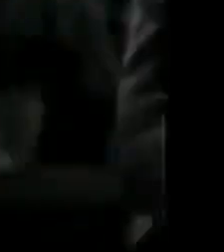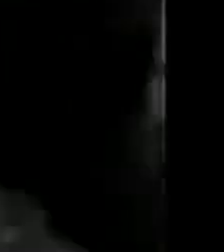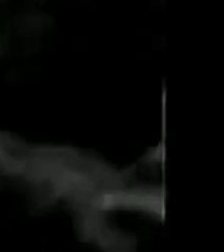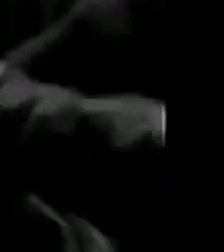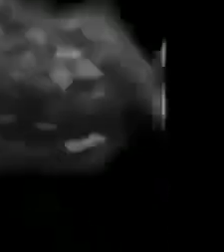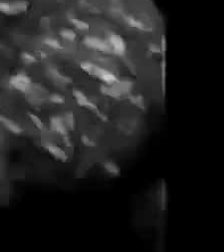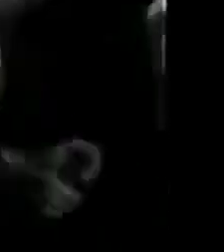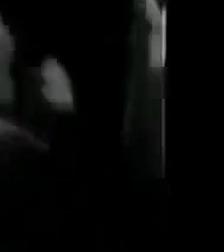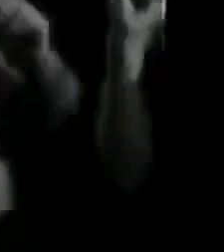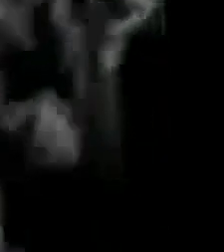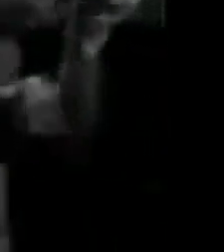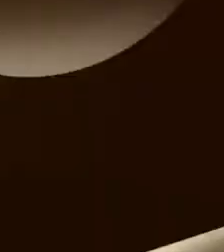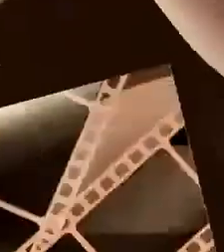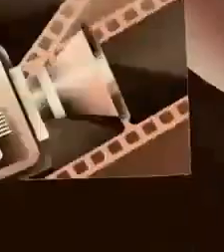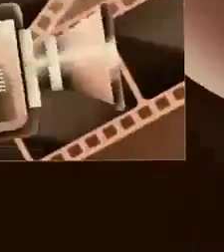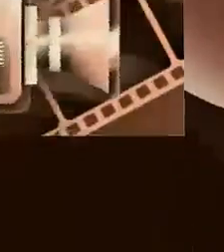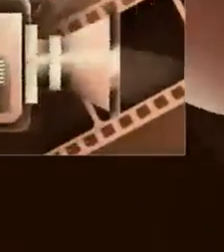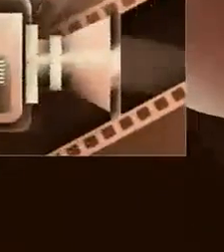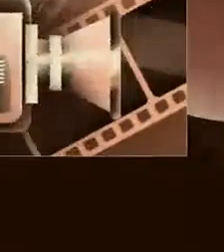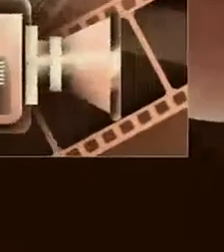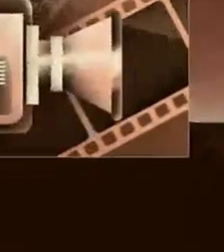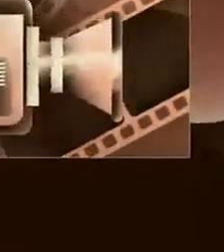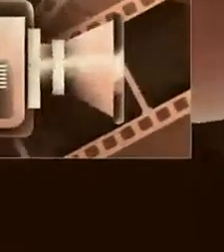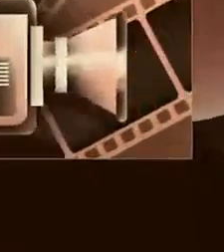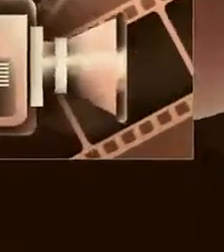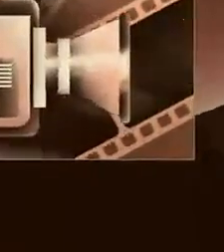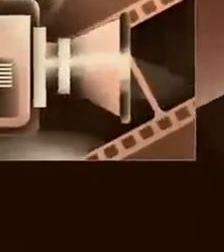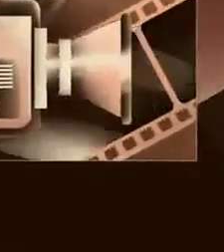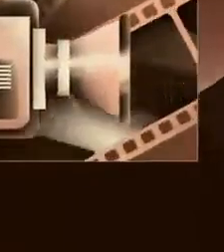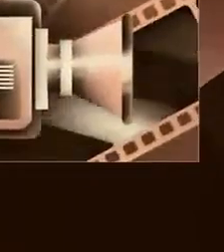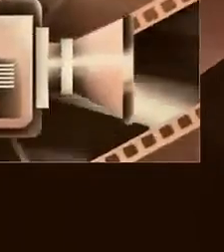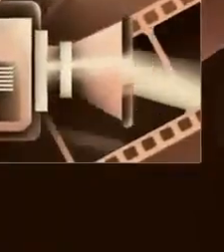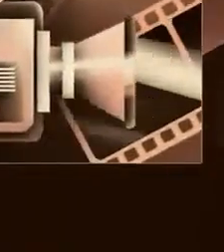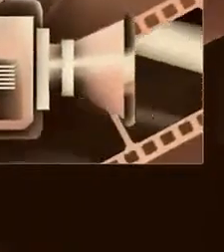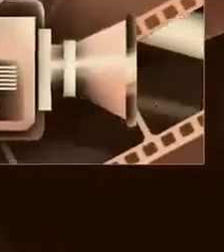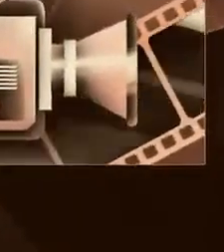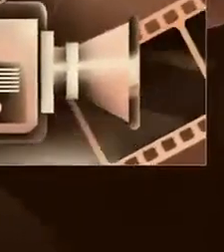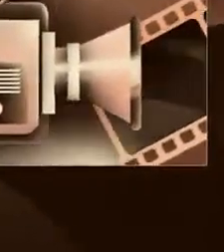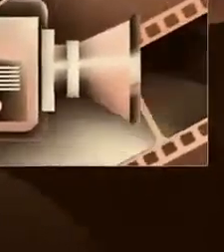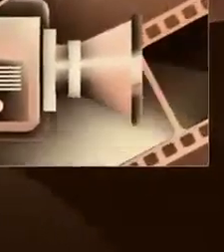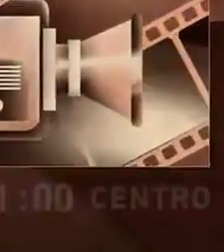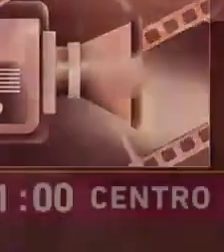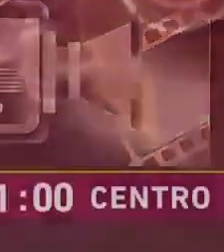con resortes y maria luisa sea viernes a la medianoche